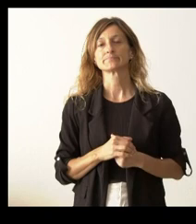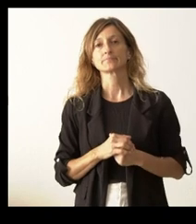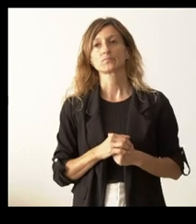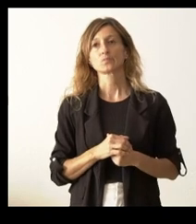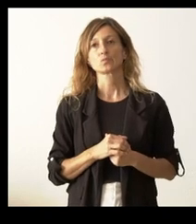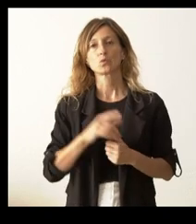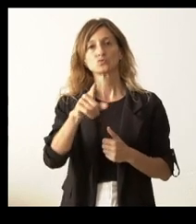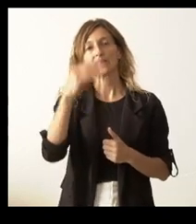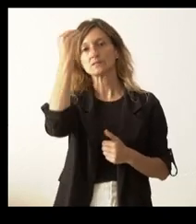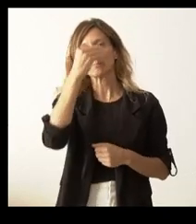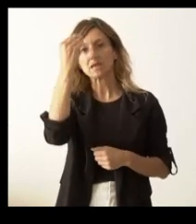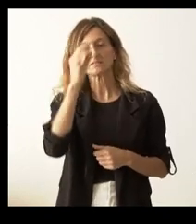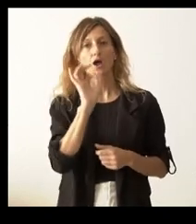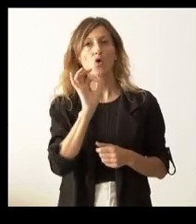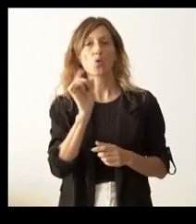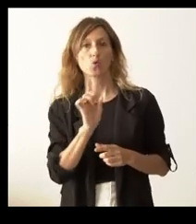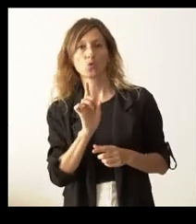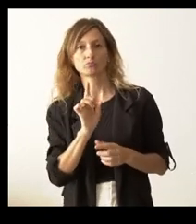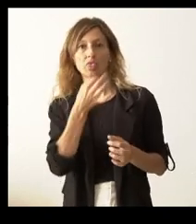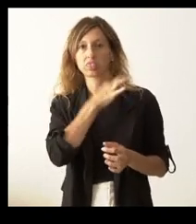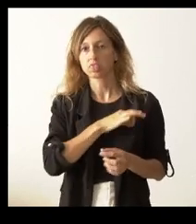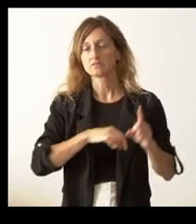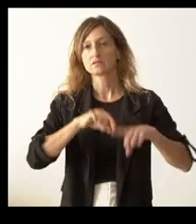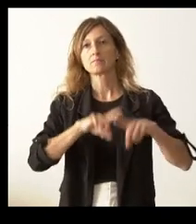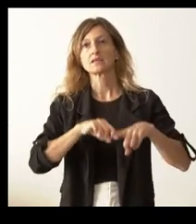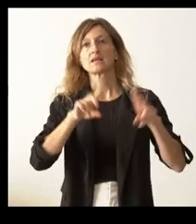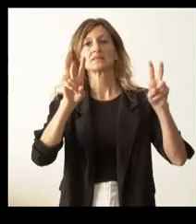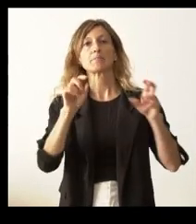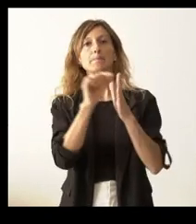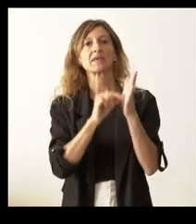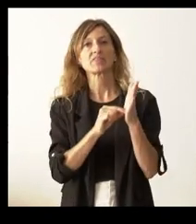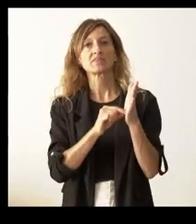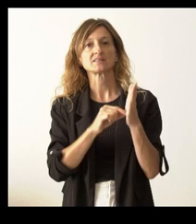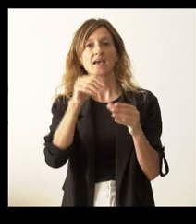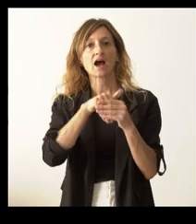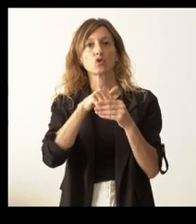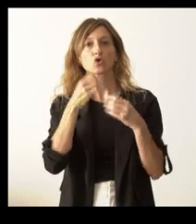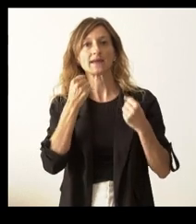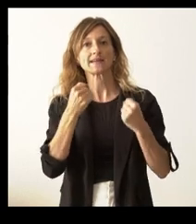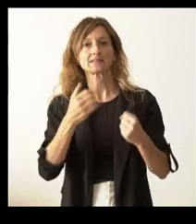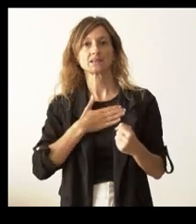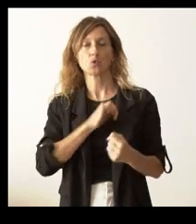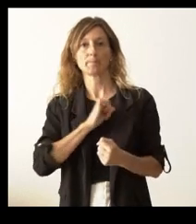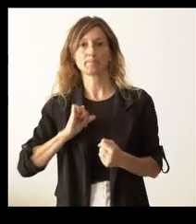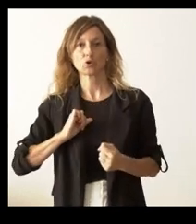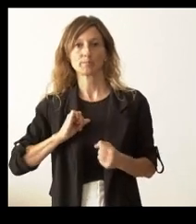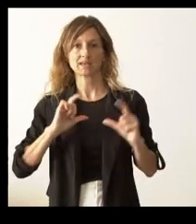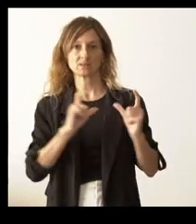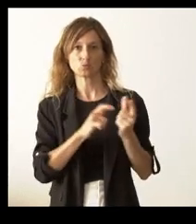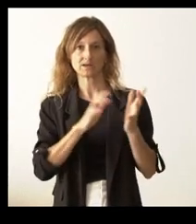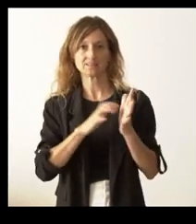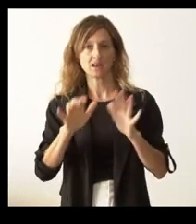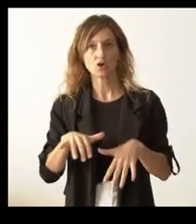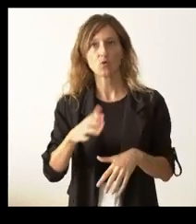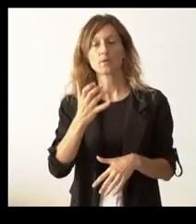barajando o, por el contrario, se ha descartado la adopción de algunas medidas de ahorro energético propias por parte de la Junta de Castilla y